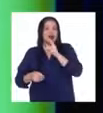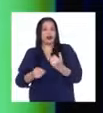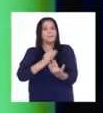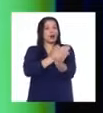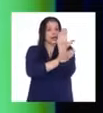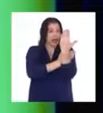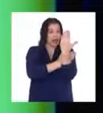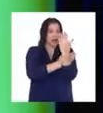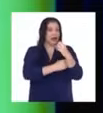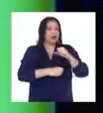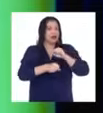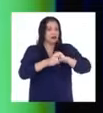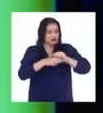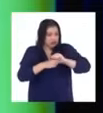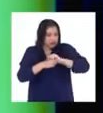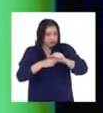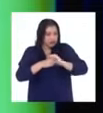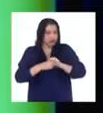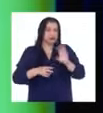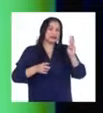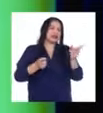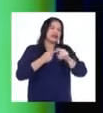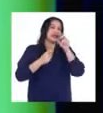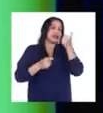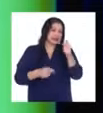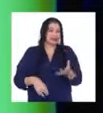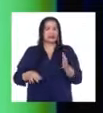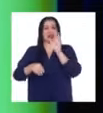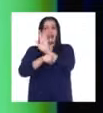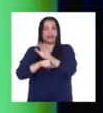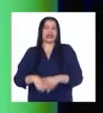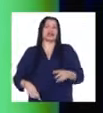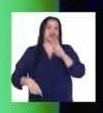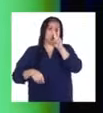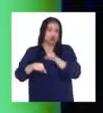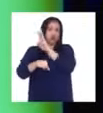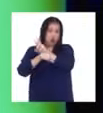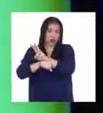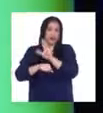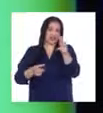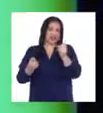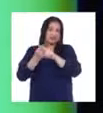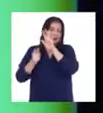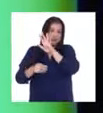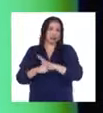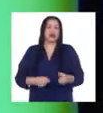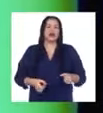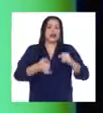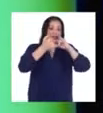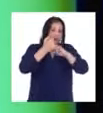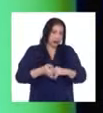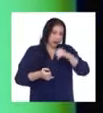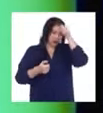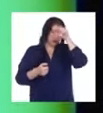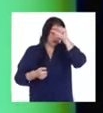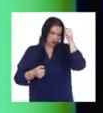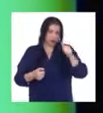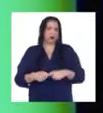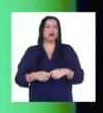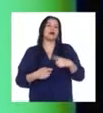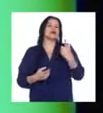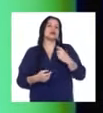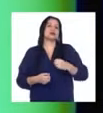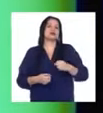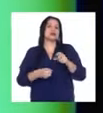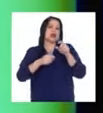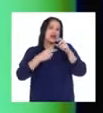de siete a diez, tres horas. Y en la tarde de tres a cinco, dos horas. Los sábados y domingos son una sola sesión,